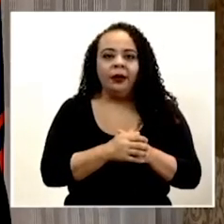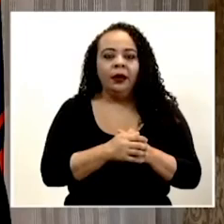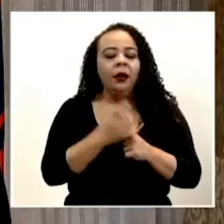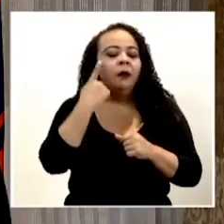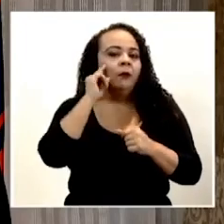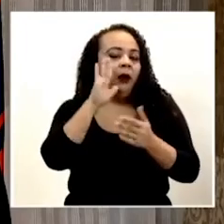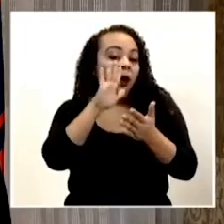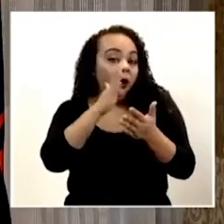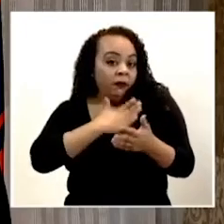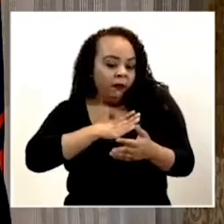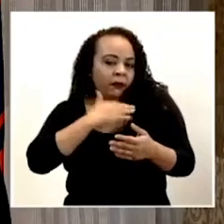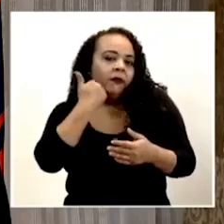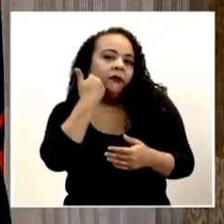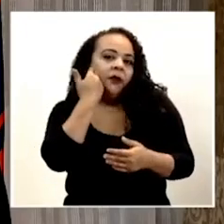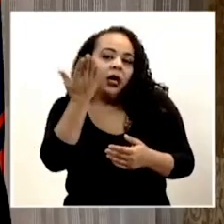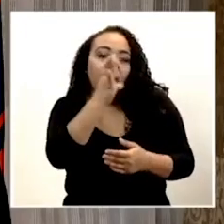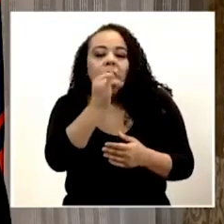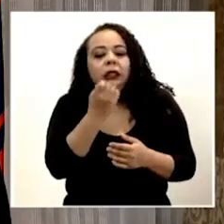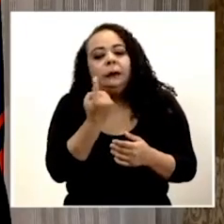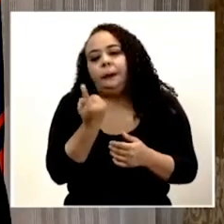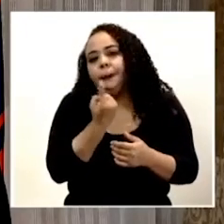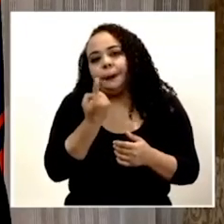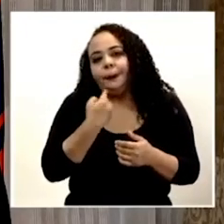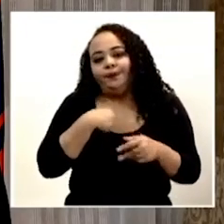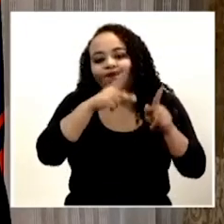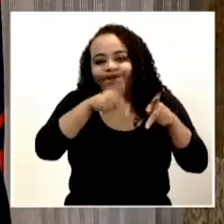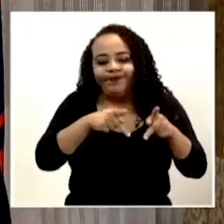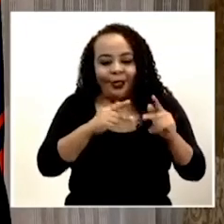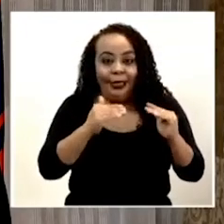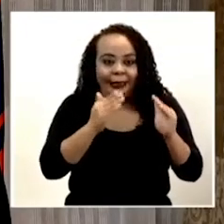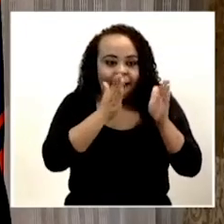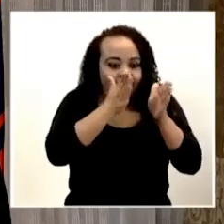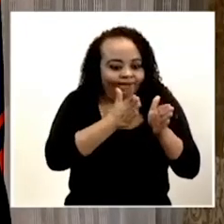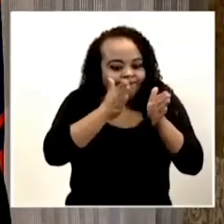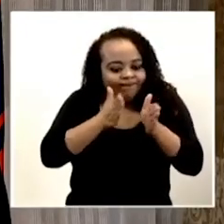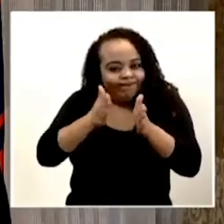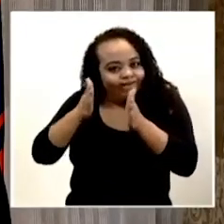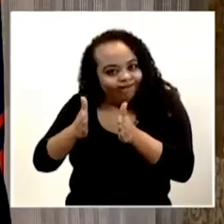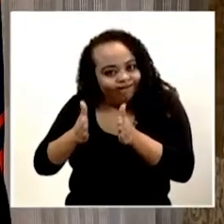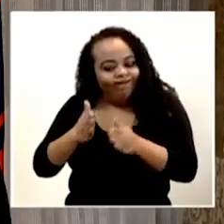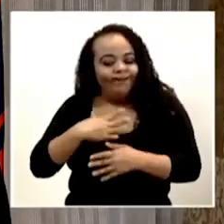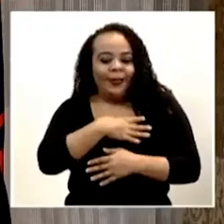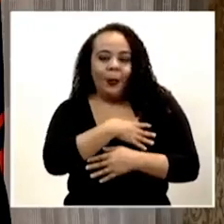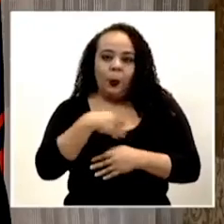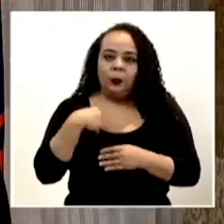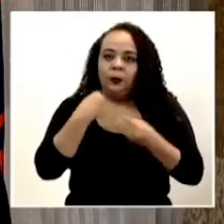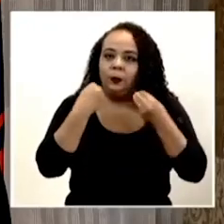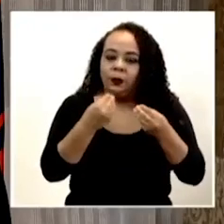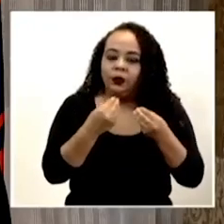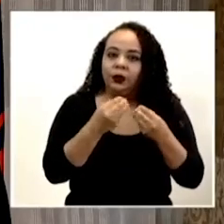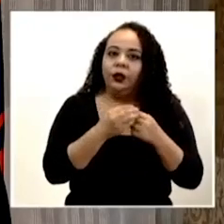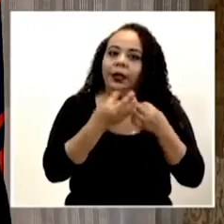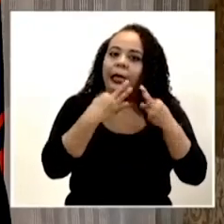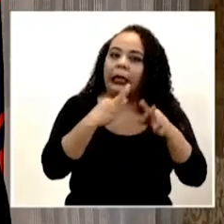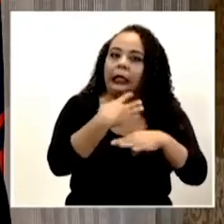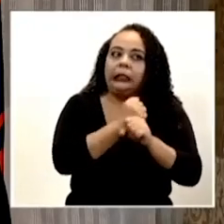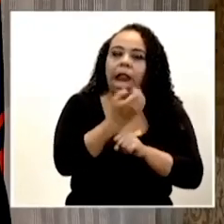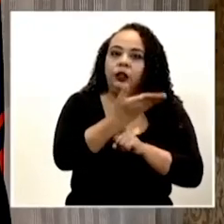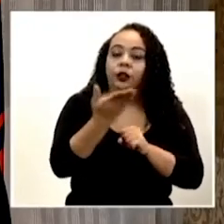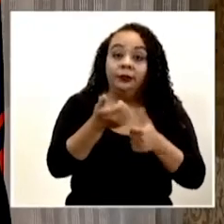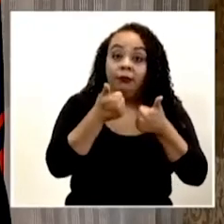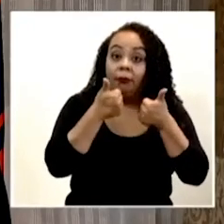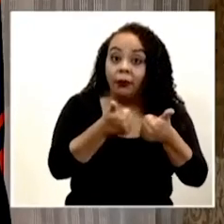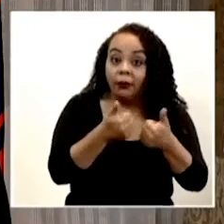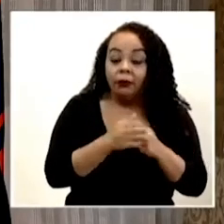para mí es, es fácil y, y simplemente soy una persona muy estructurada, me gusta mucho, pues, tratar de hacer las cosas de la mejor manera